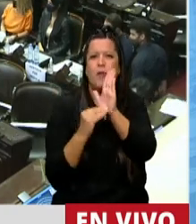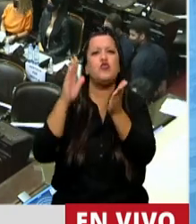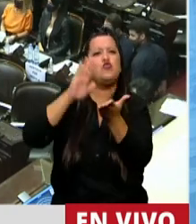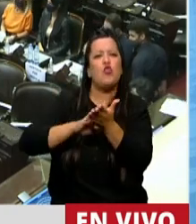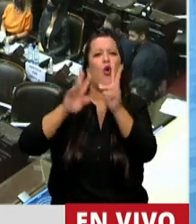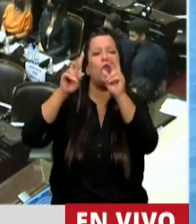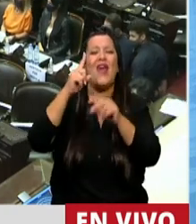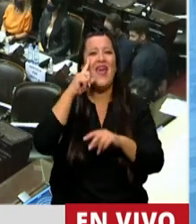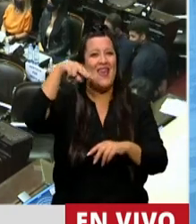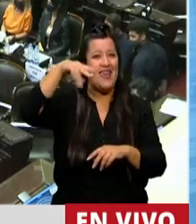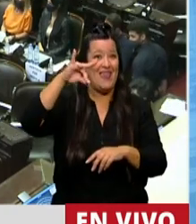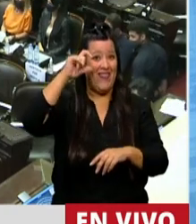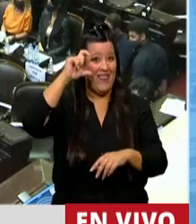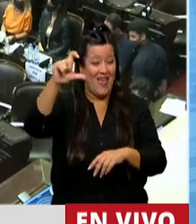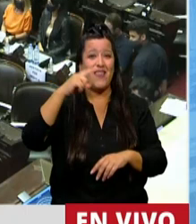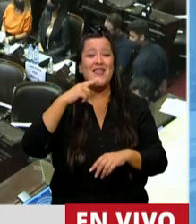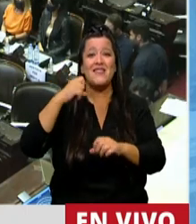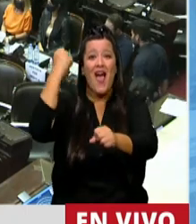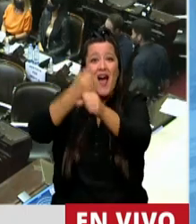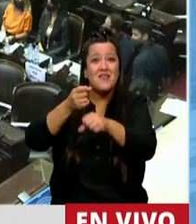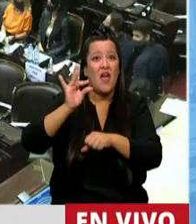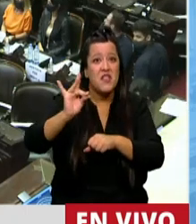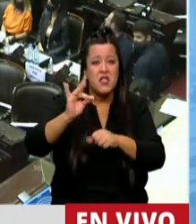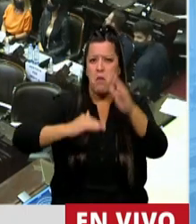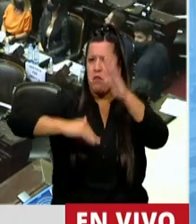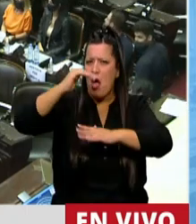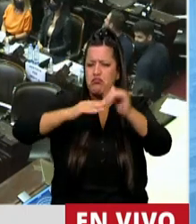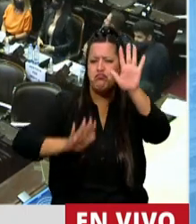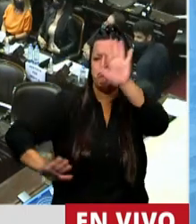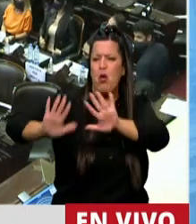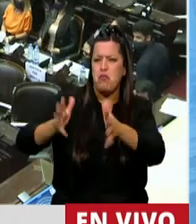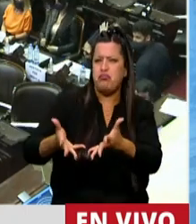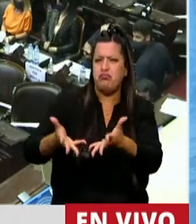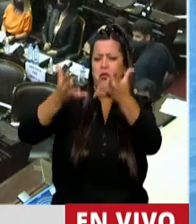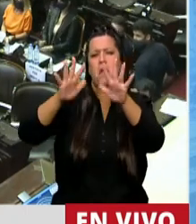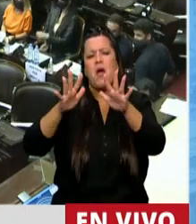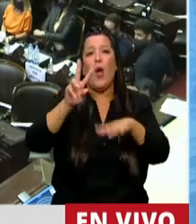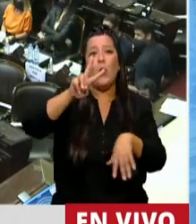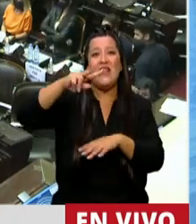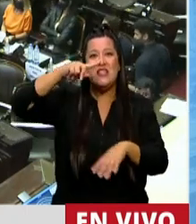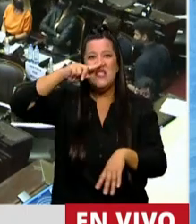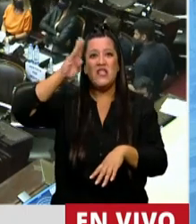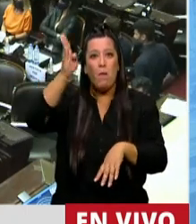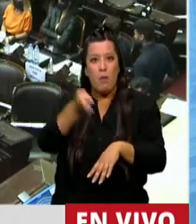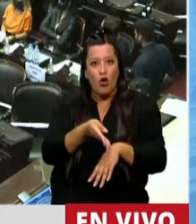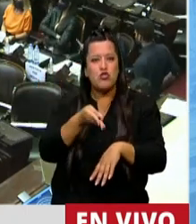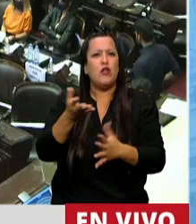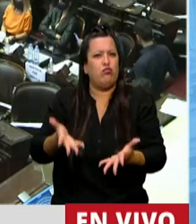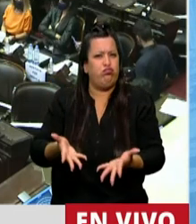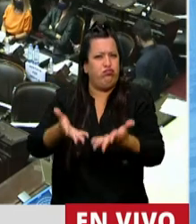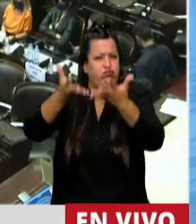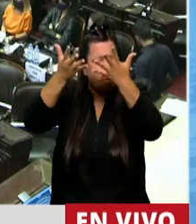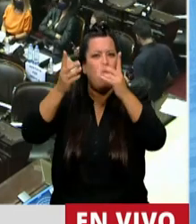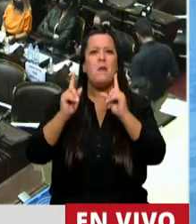económica del INDEC, hasta en el mes de diciembre un crecimiento del 27% por